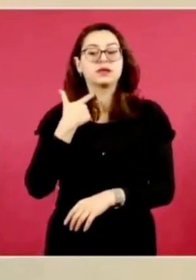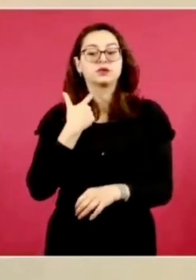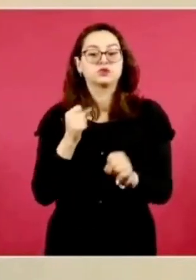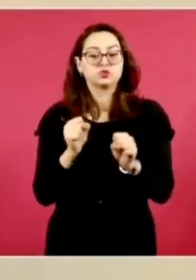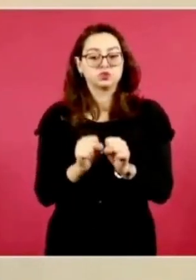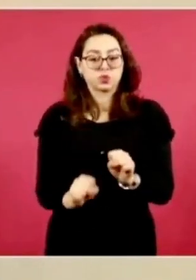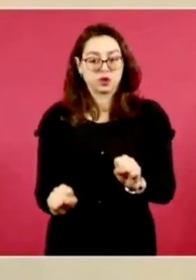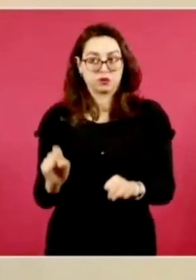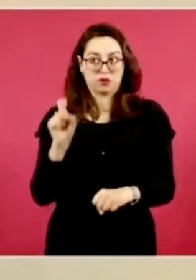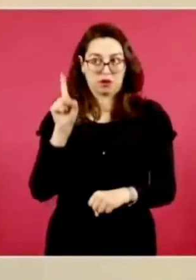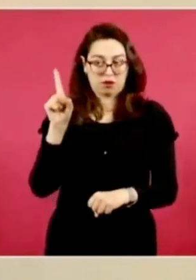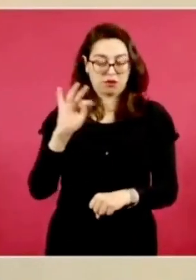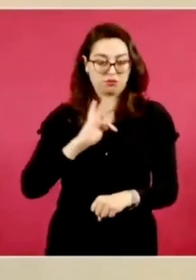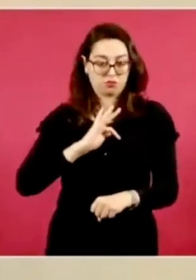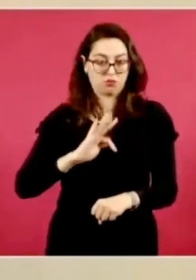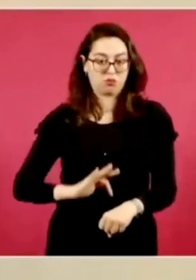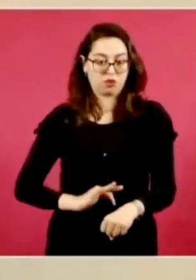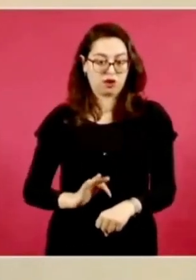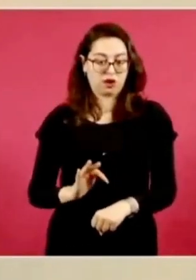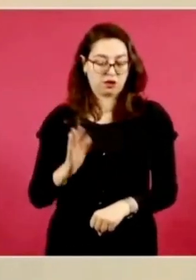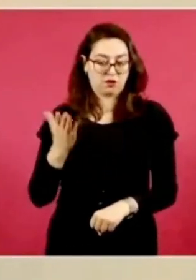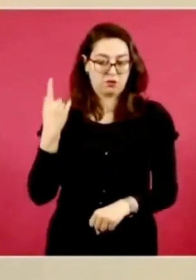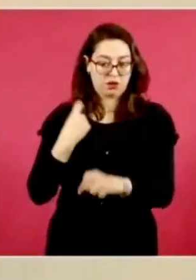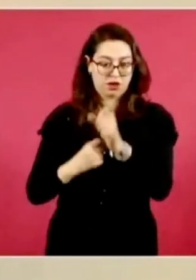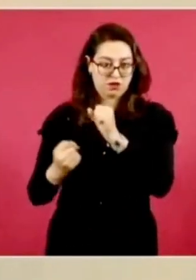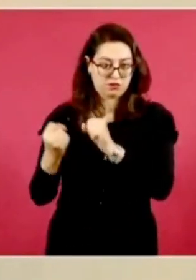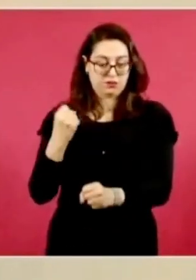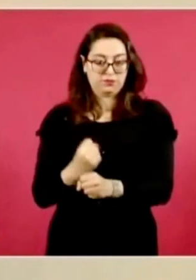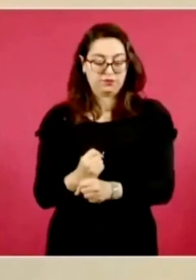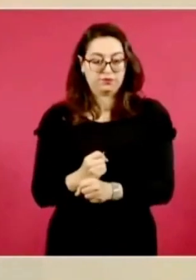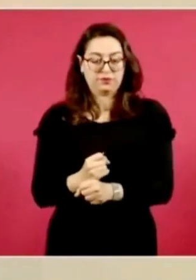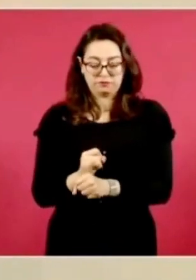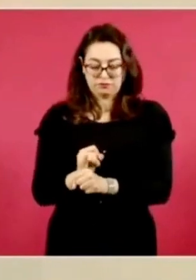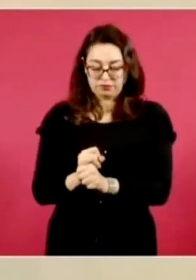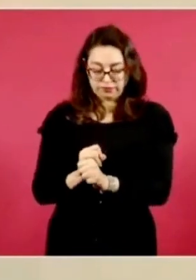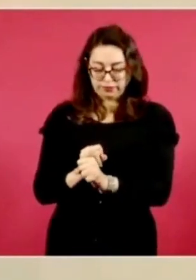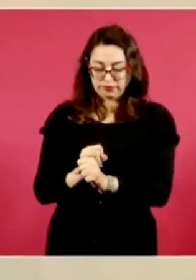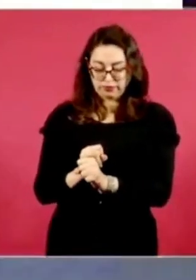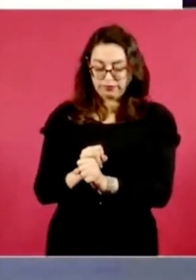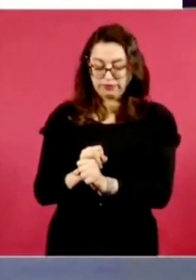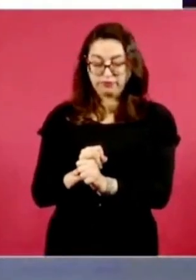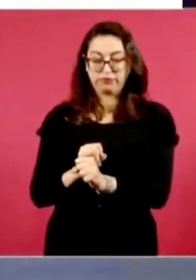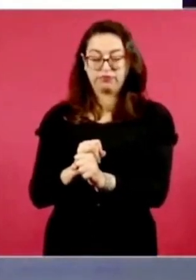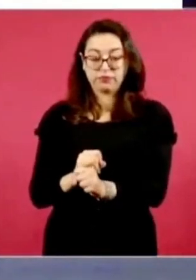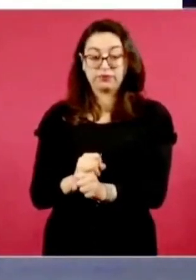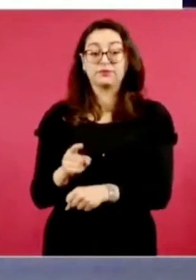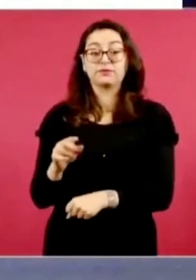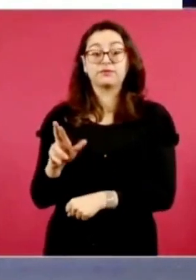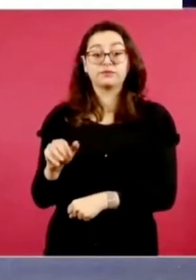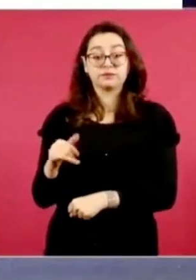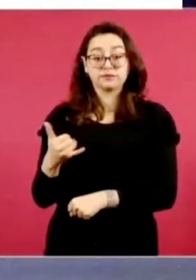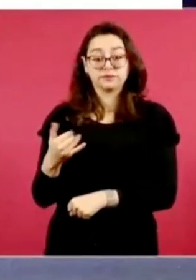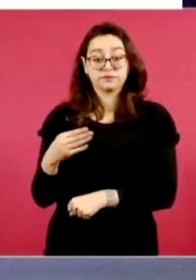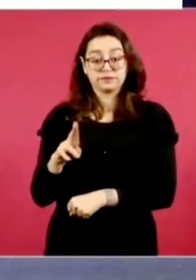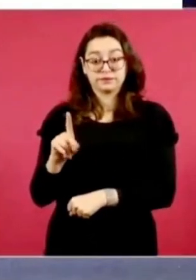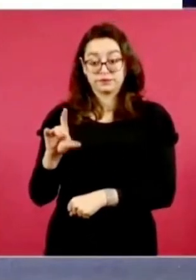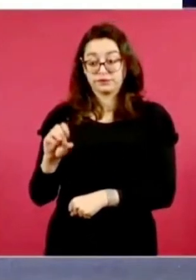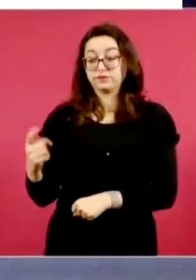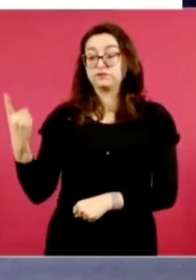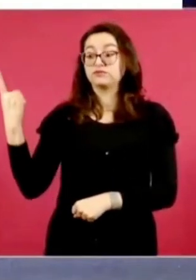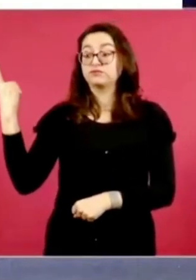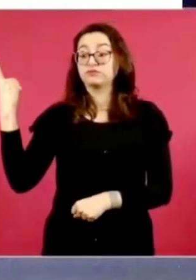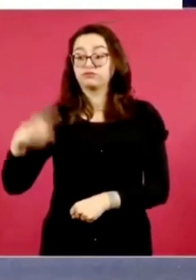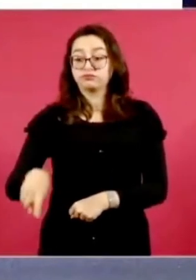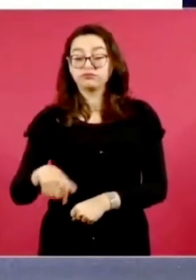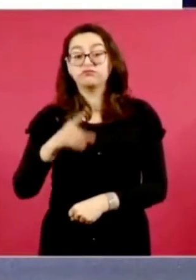en Toluca en diciembre del año pasado. De acuerdo con las investigaciones, Raimundo N. habría dado la orden a